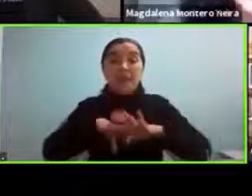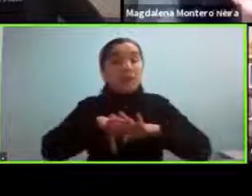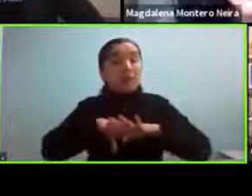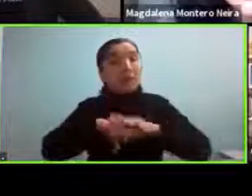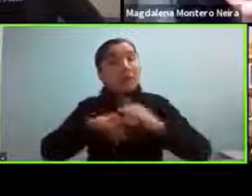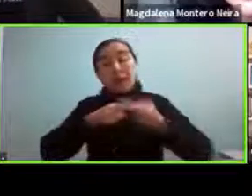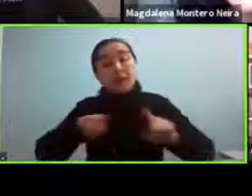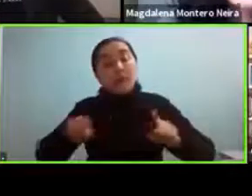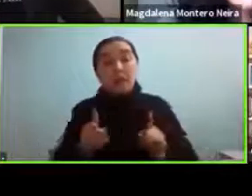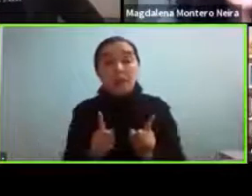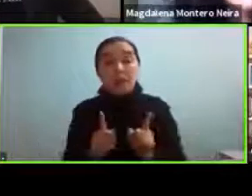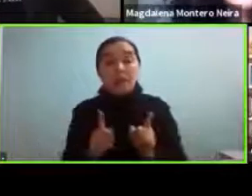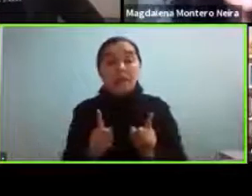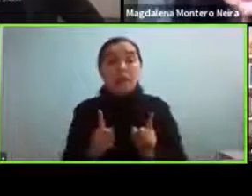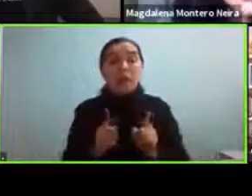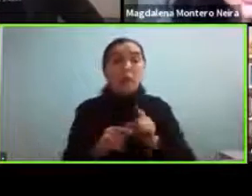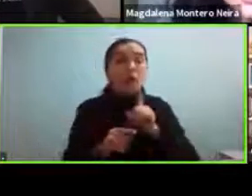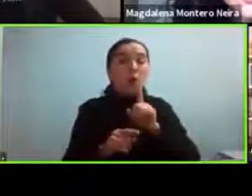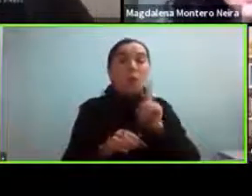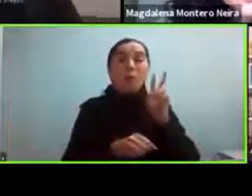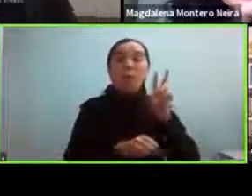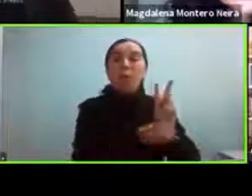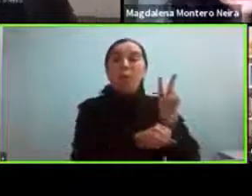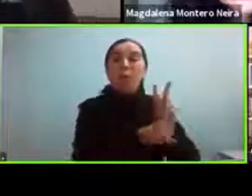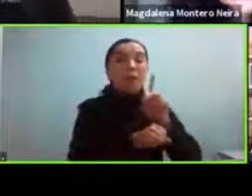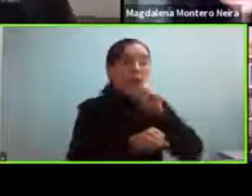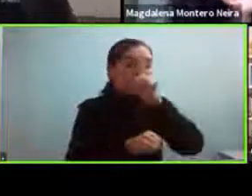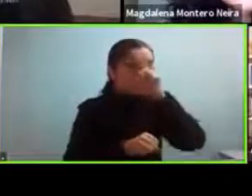la de la pedagogía tradicional entonces tuve mucha suerte